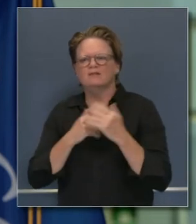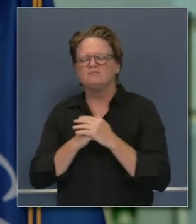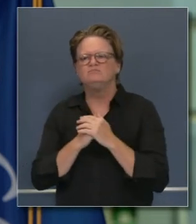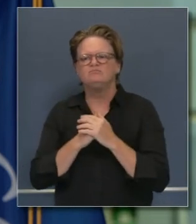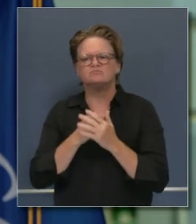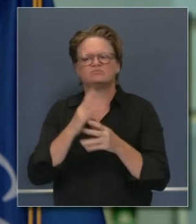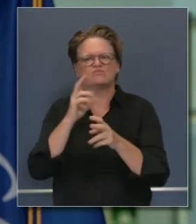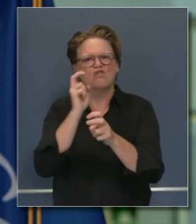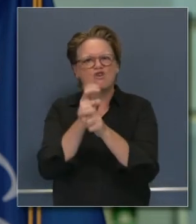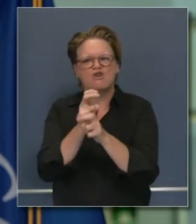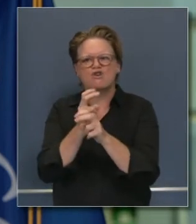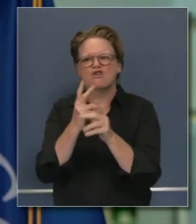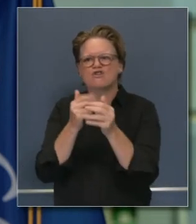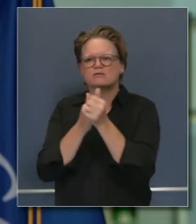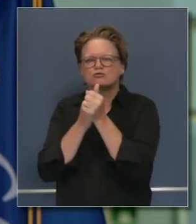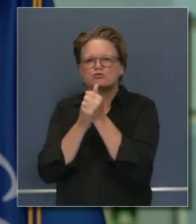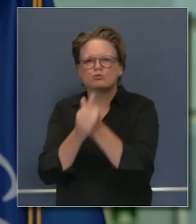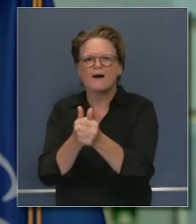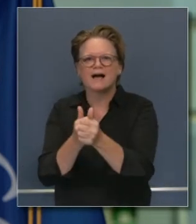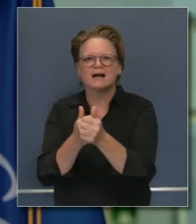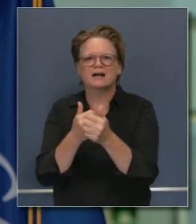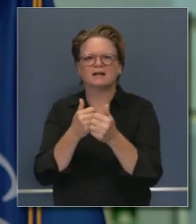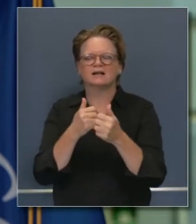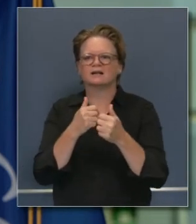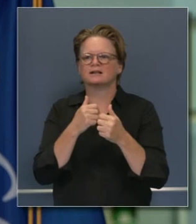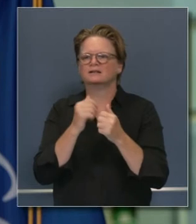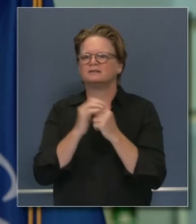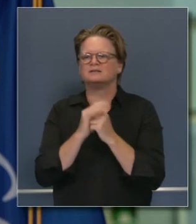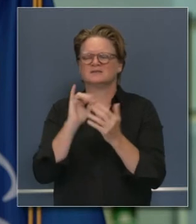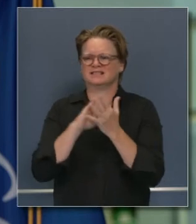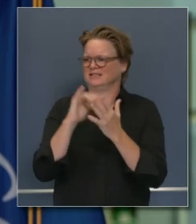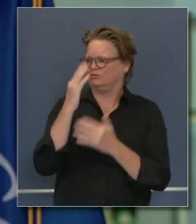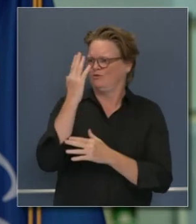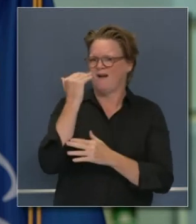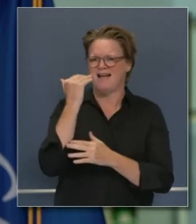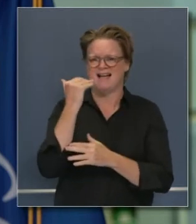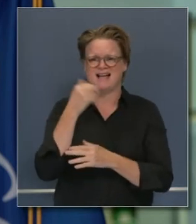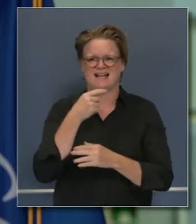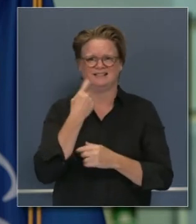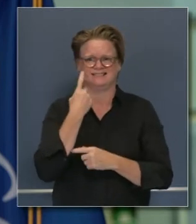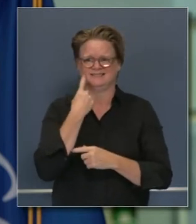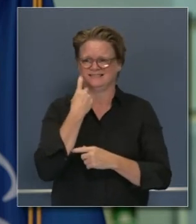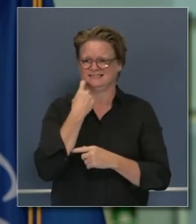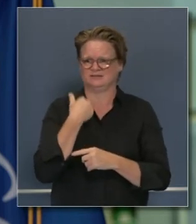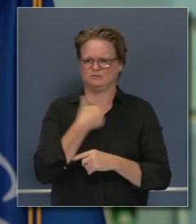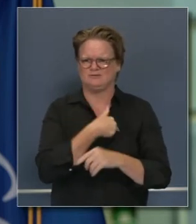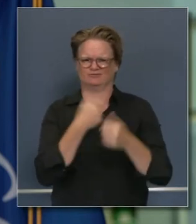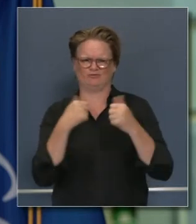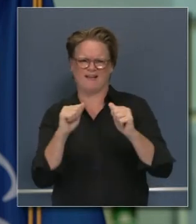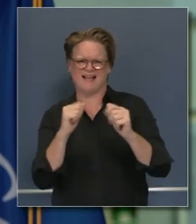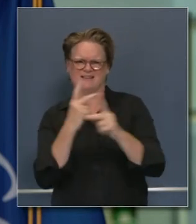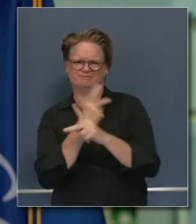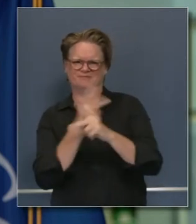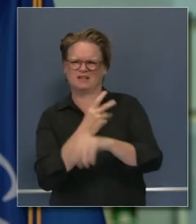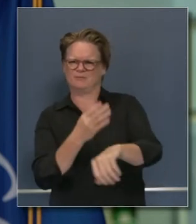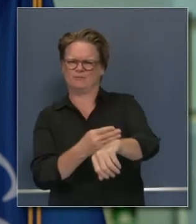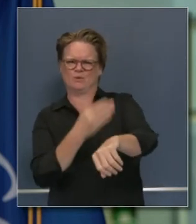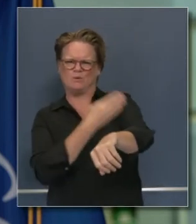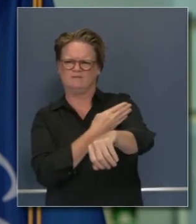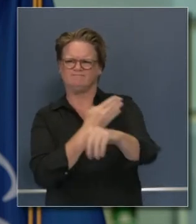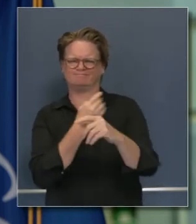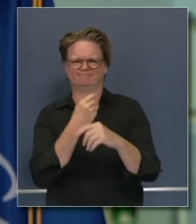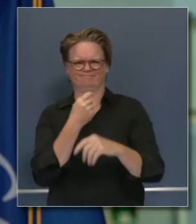datos es más difícil hemos trabajado en las pasadas semanas no solamente para mejorar la capacidad de entender